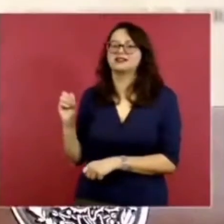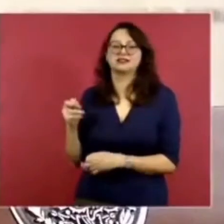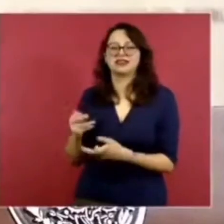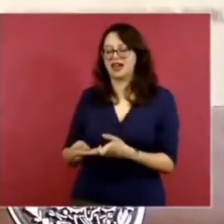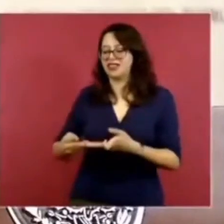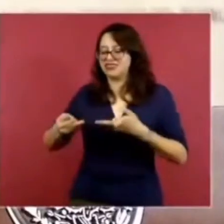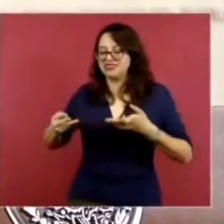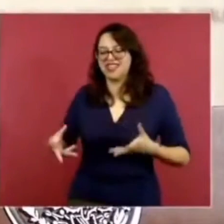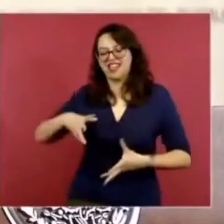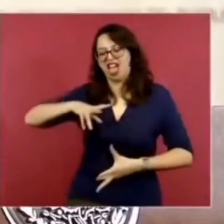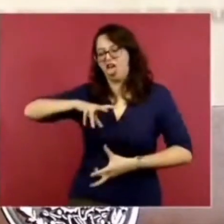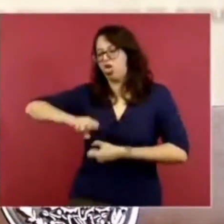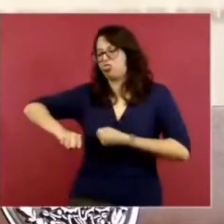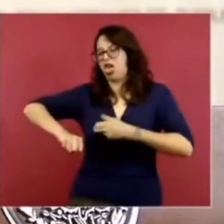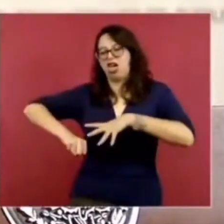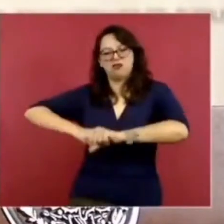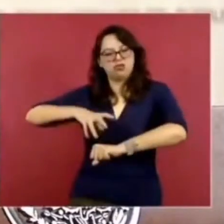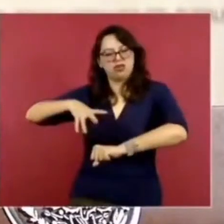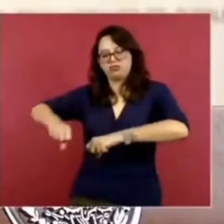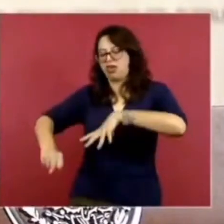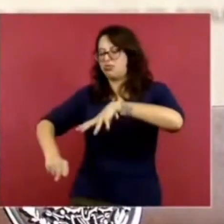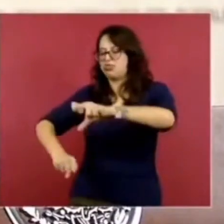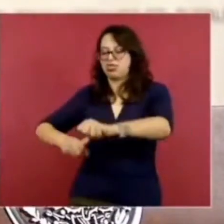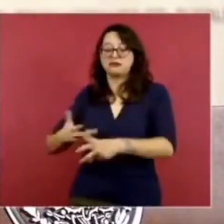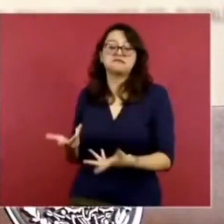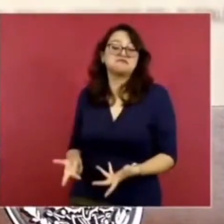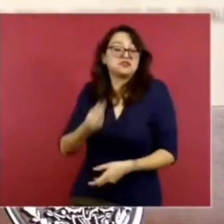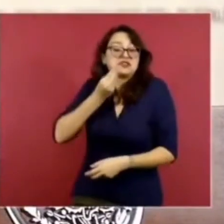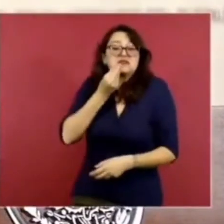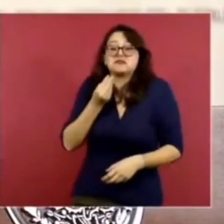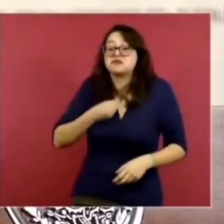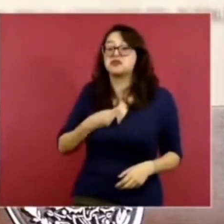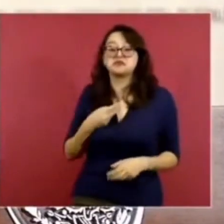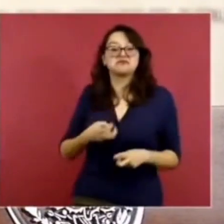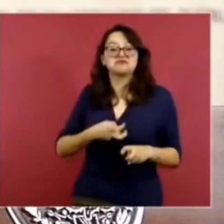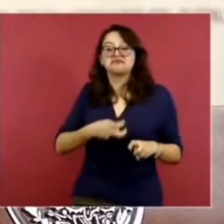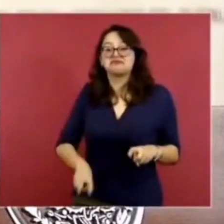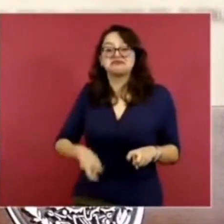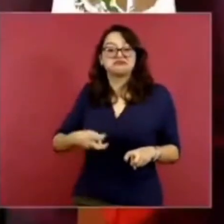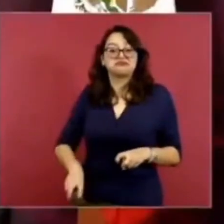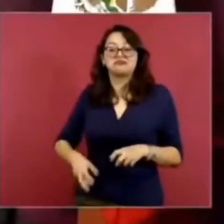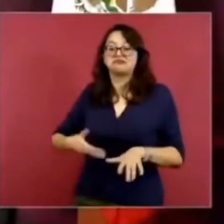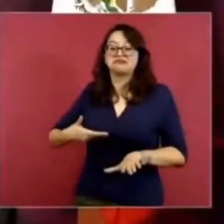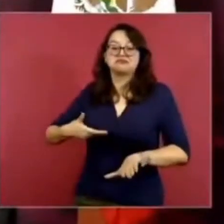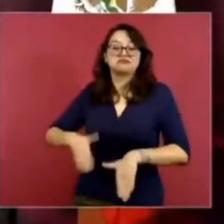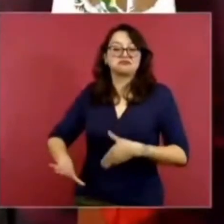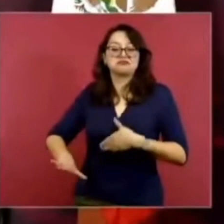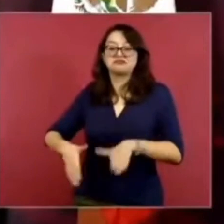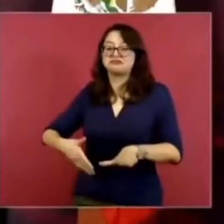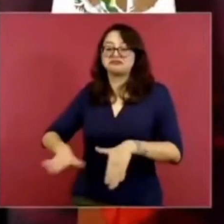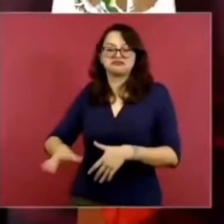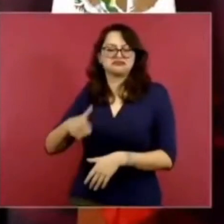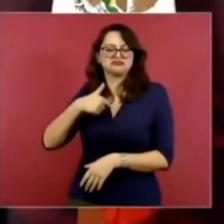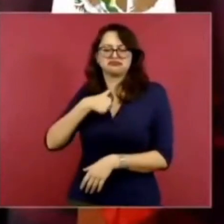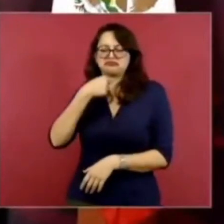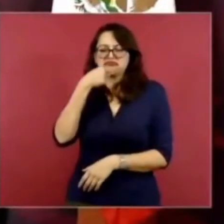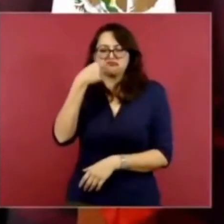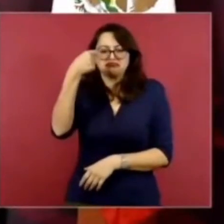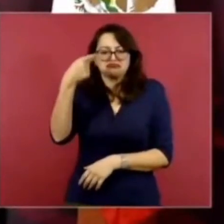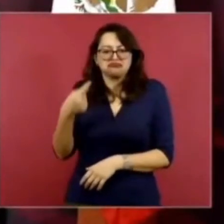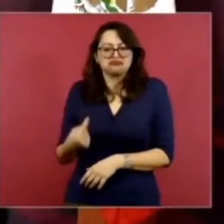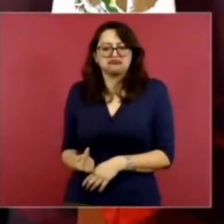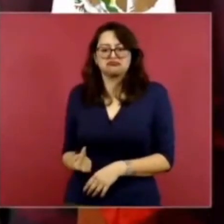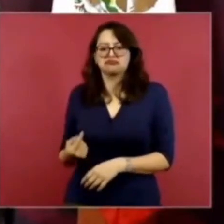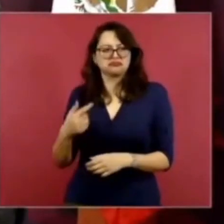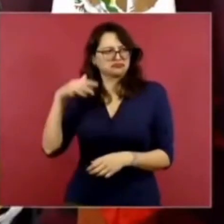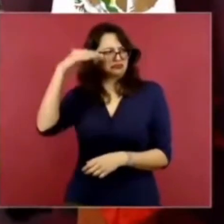atascarse y bajarse. Todos nos bajábamos. Bueno, yo estaba niño, pero los grandes,